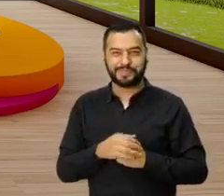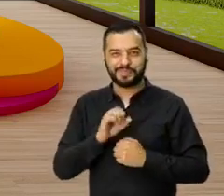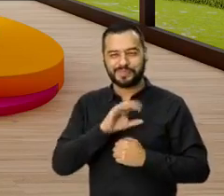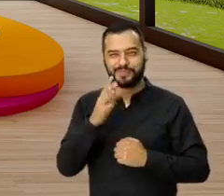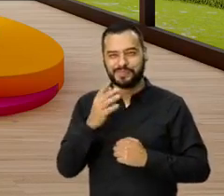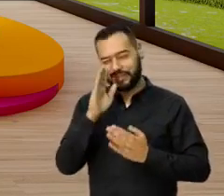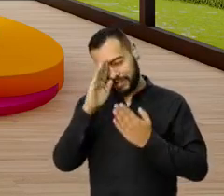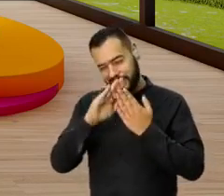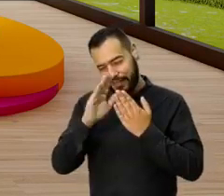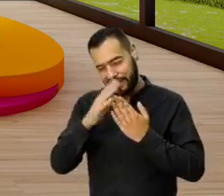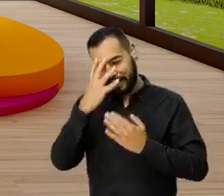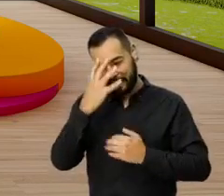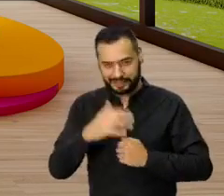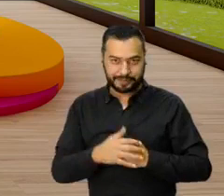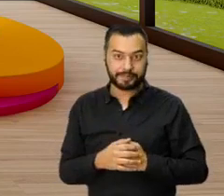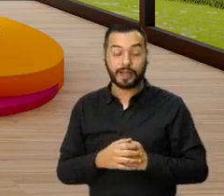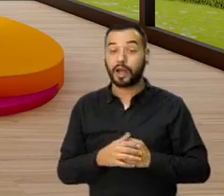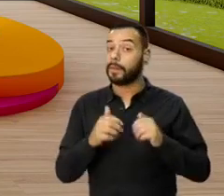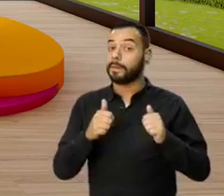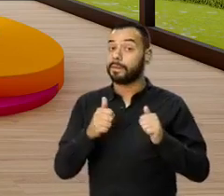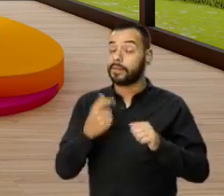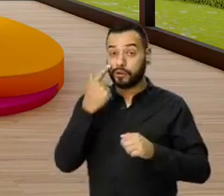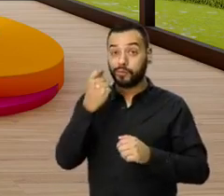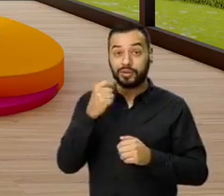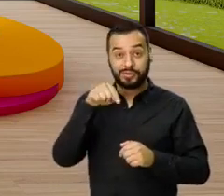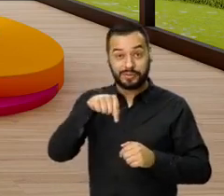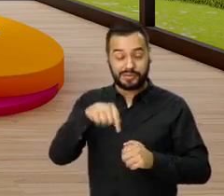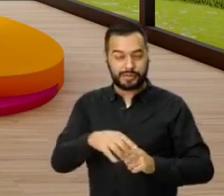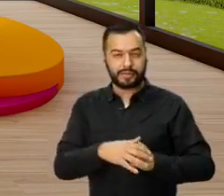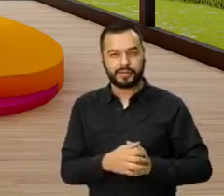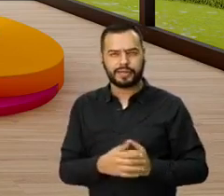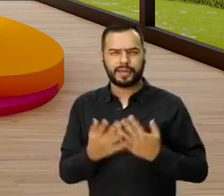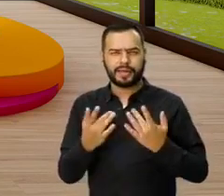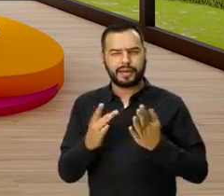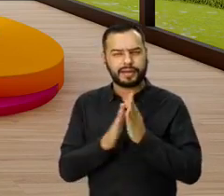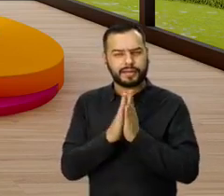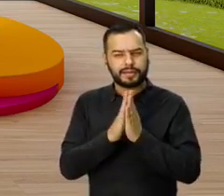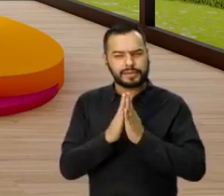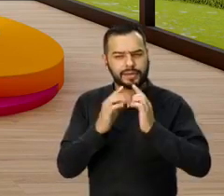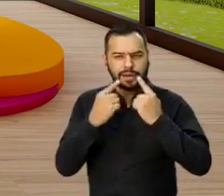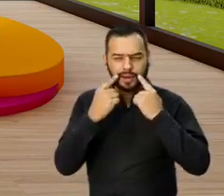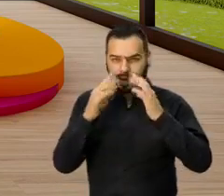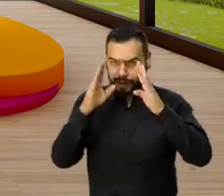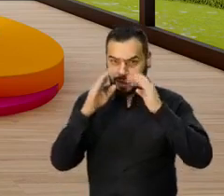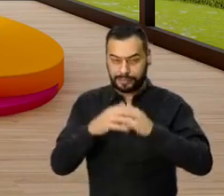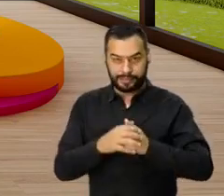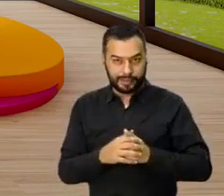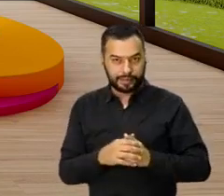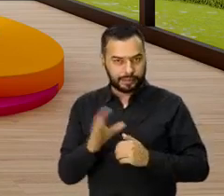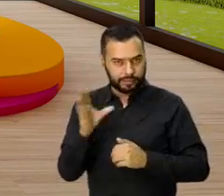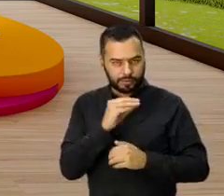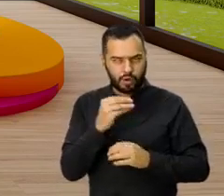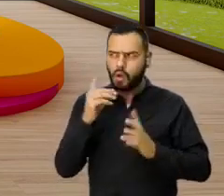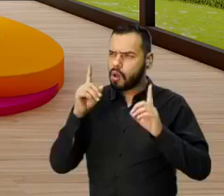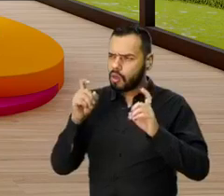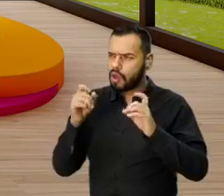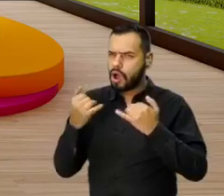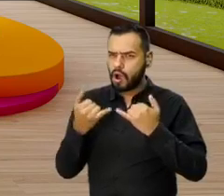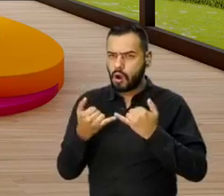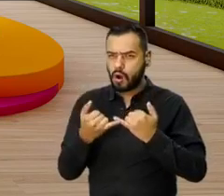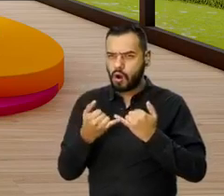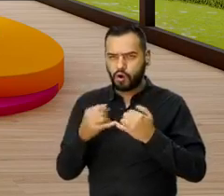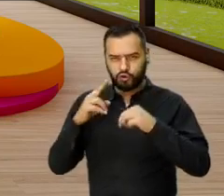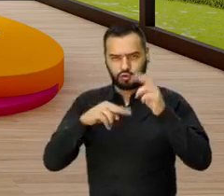Claro, qué pena, qué pena. Pero bueno, qué chévere que estés aquí, espero que hayas estado muy, muy atenta a todo lo que hablamos aquí